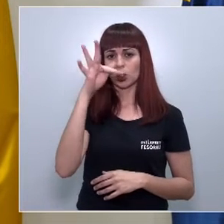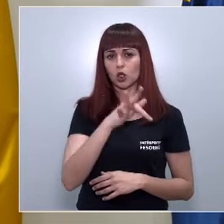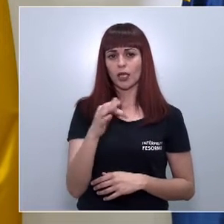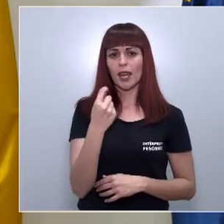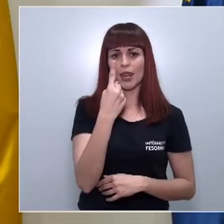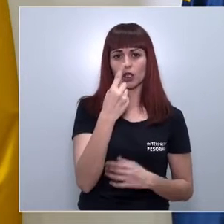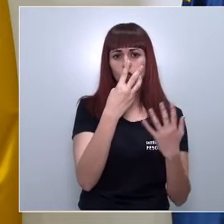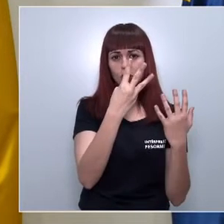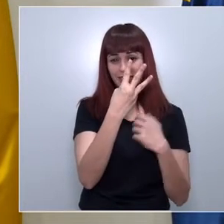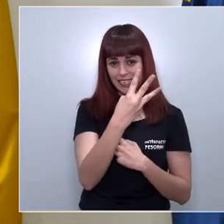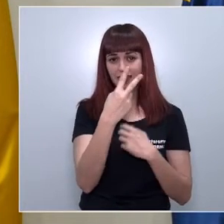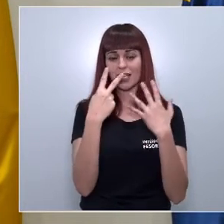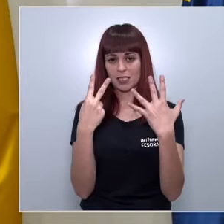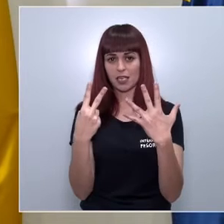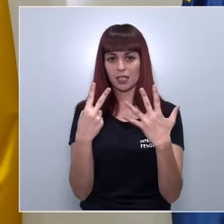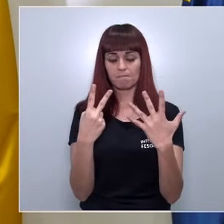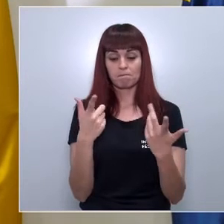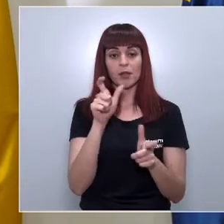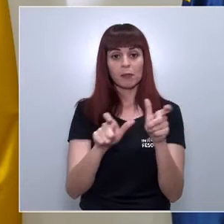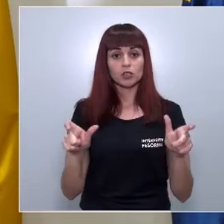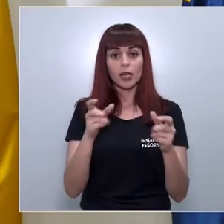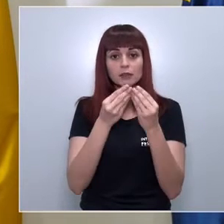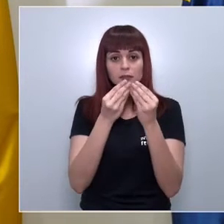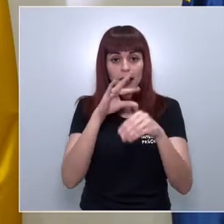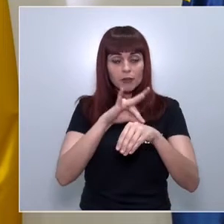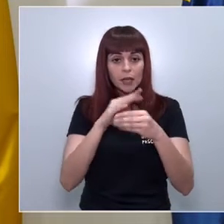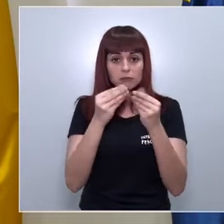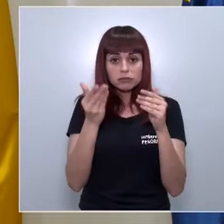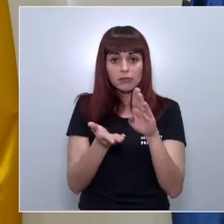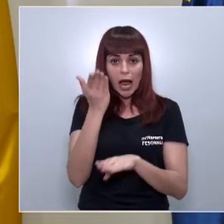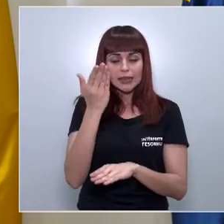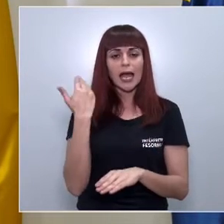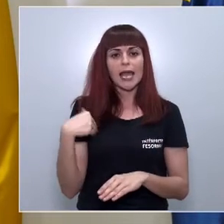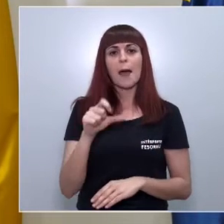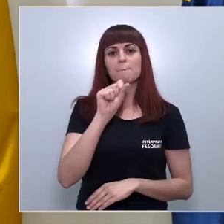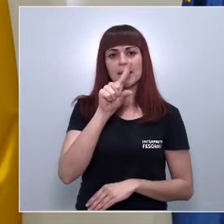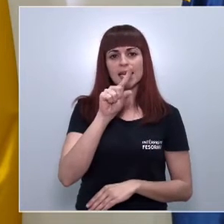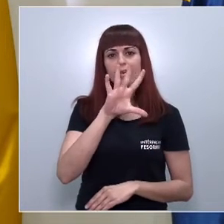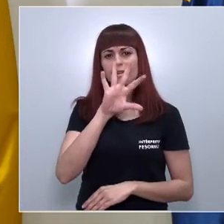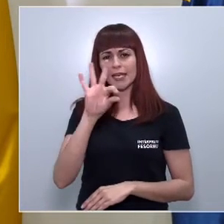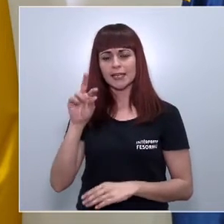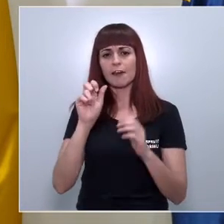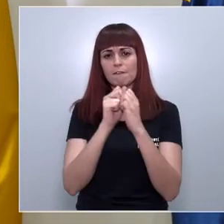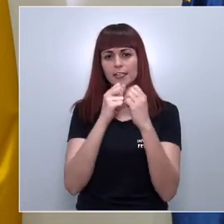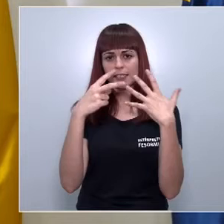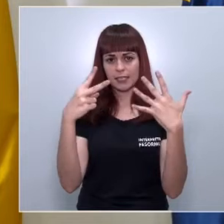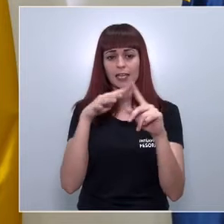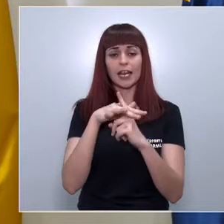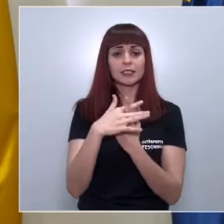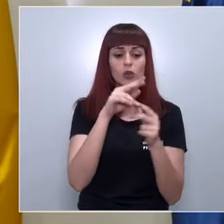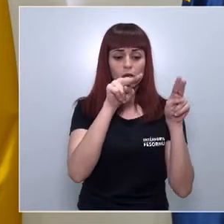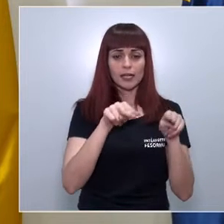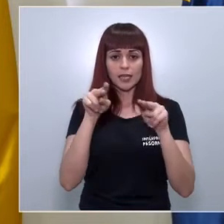137. Continúan aumentando el número de personas curadas hasta llegar a las 1.527. La situación en residencias